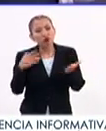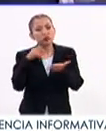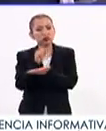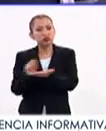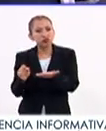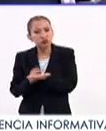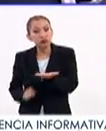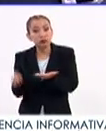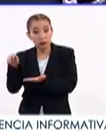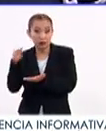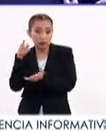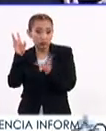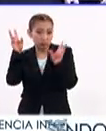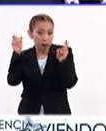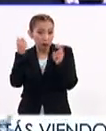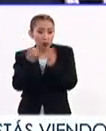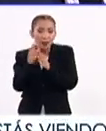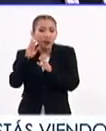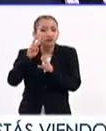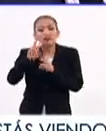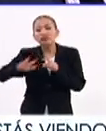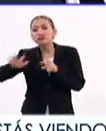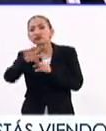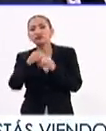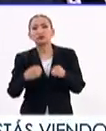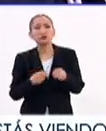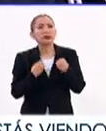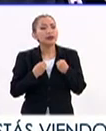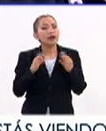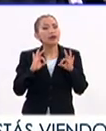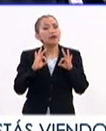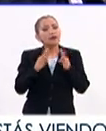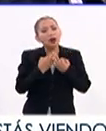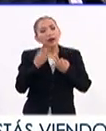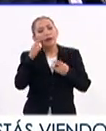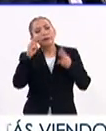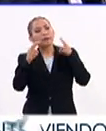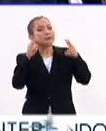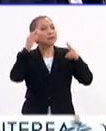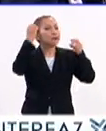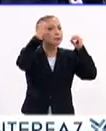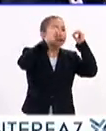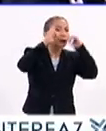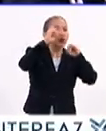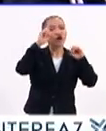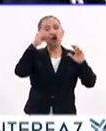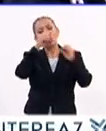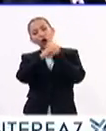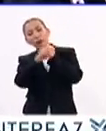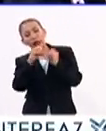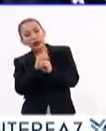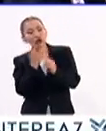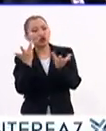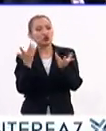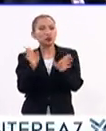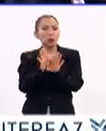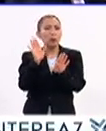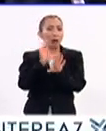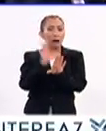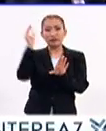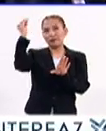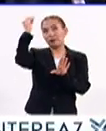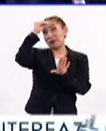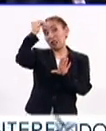textos que tienen que ver con nuestras nuevas realidades, nuestras formas de mirar los objetos y los que nos un poco más